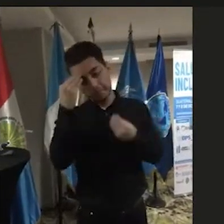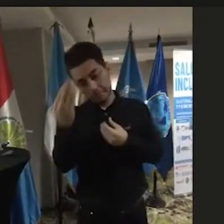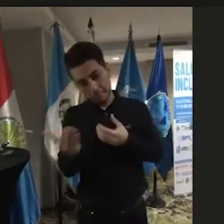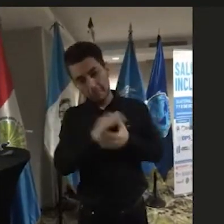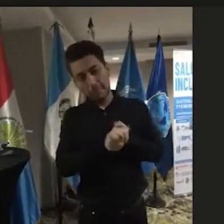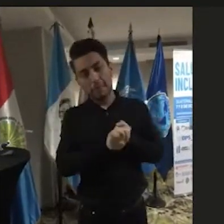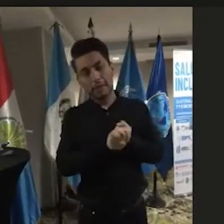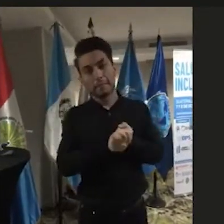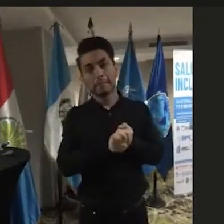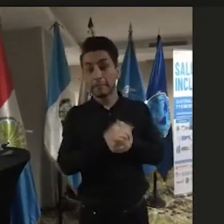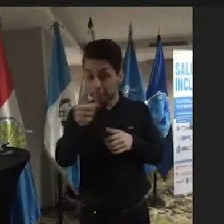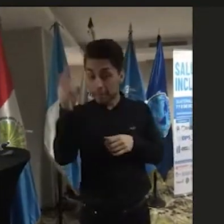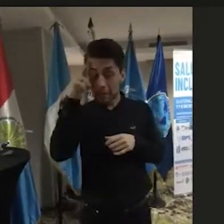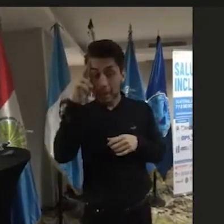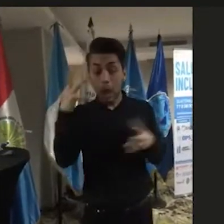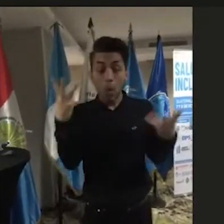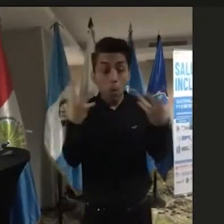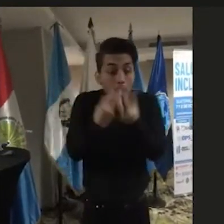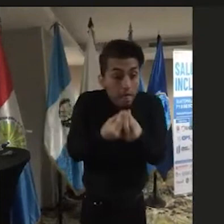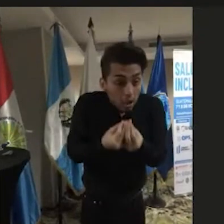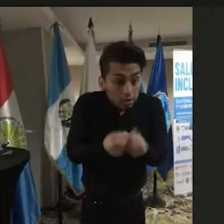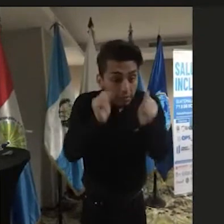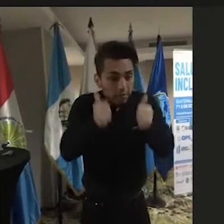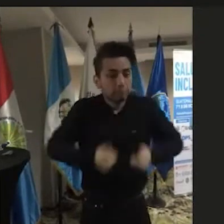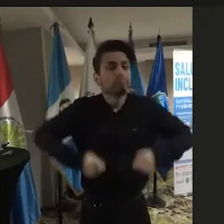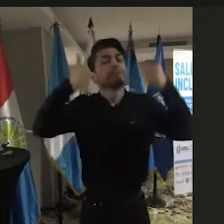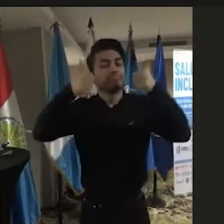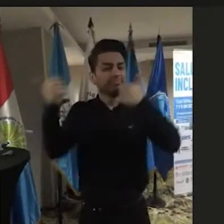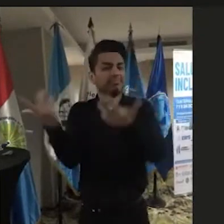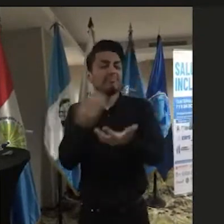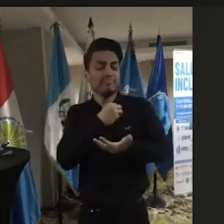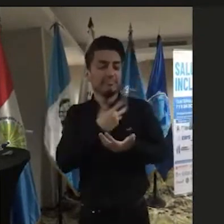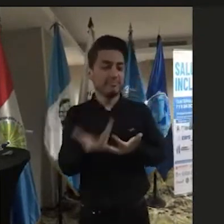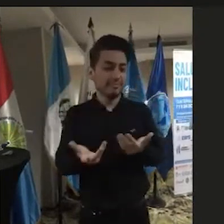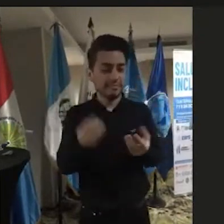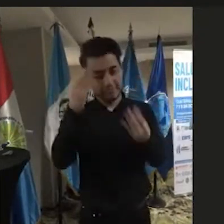unidos lograremos los resultados anhelados muchas gracias